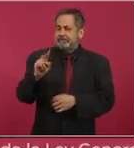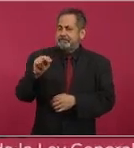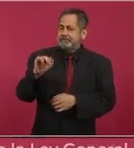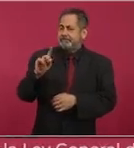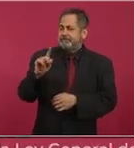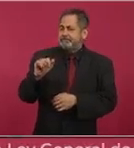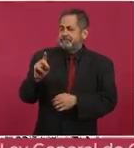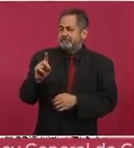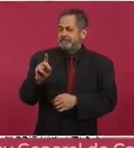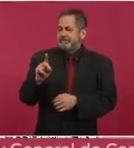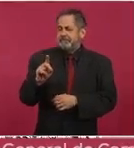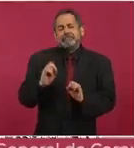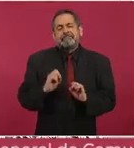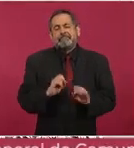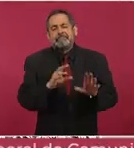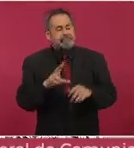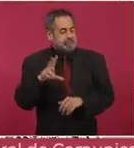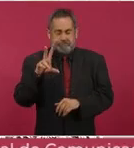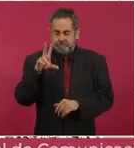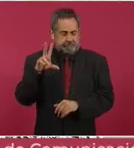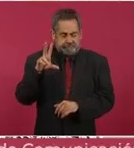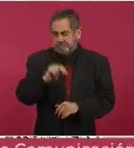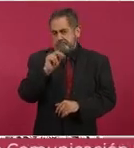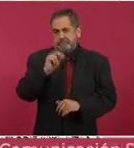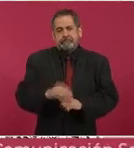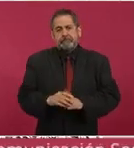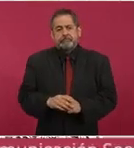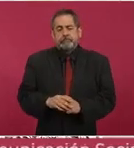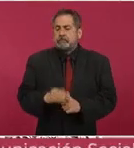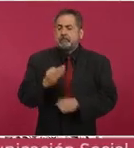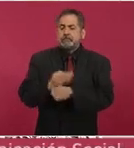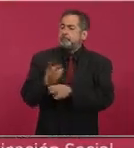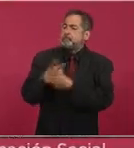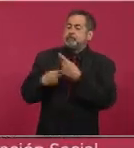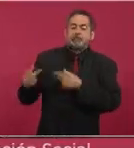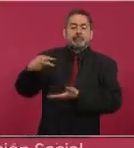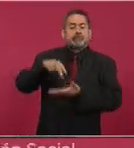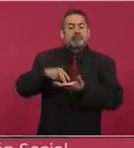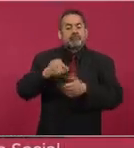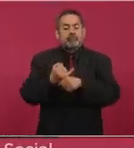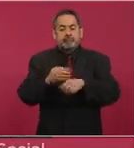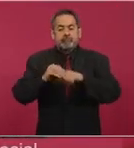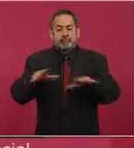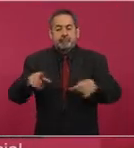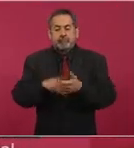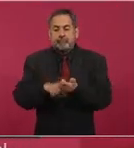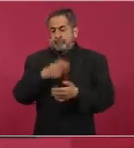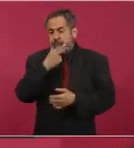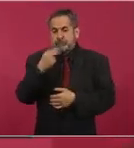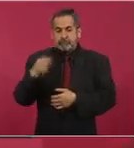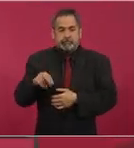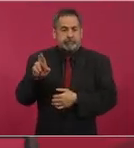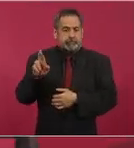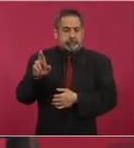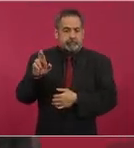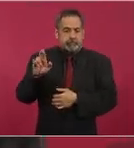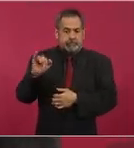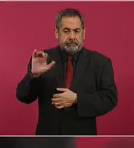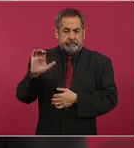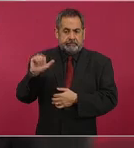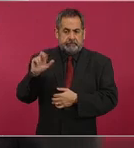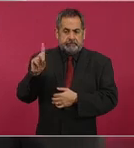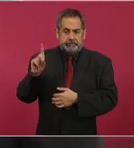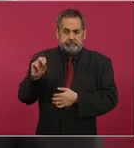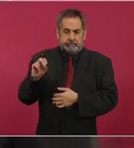Nos va a informar, como siempre, Ricardo Mejía sobre